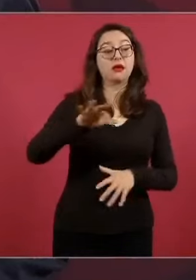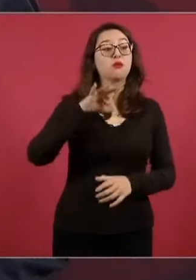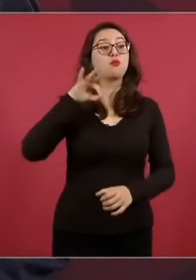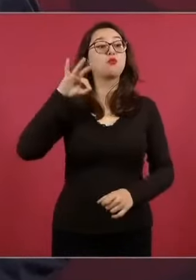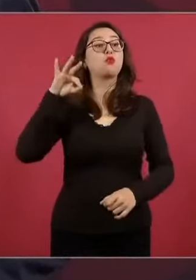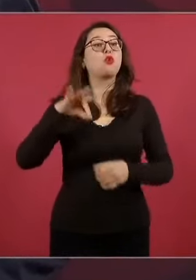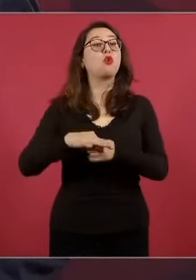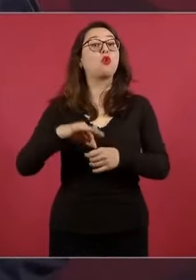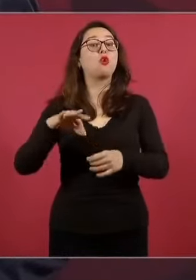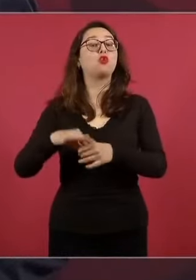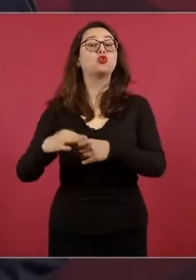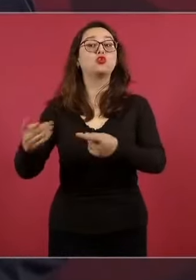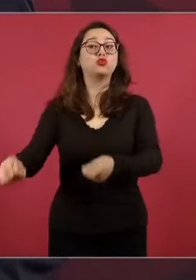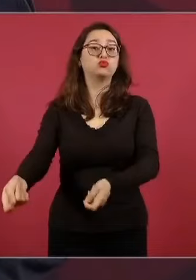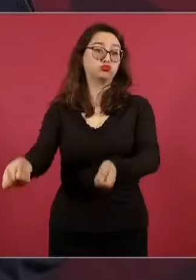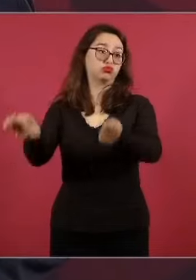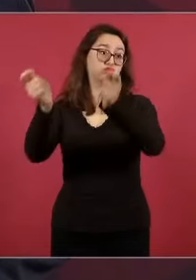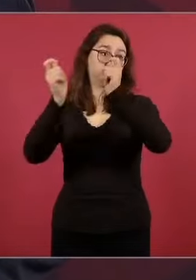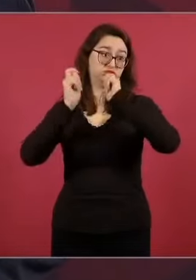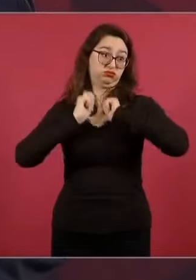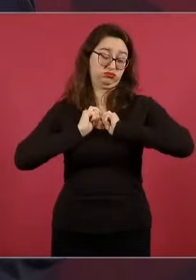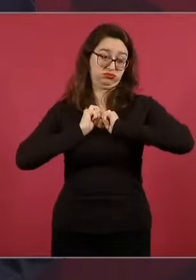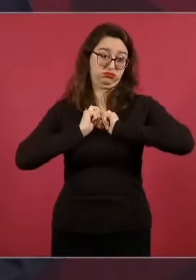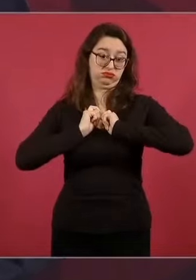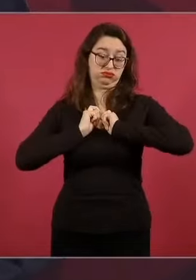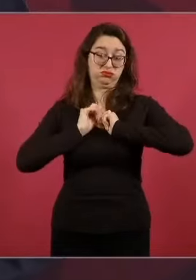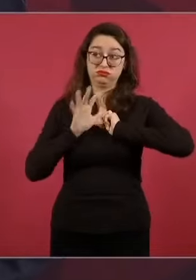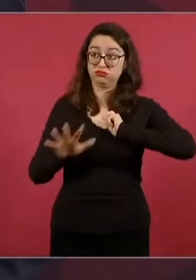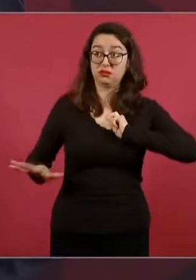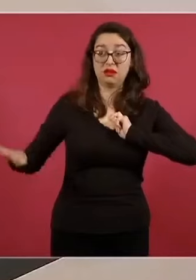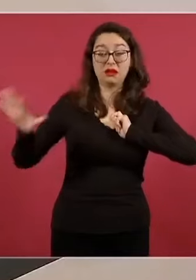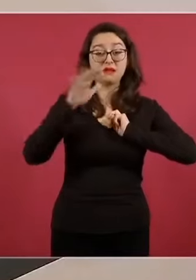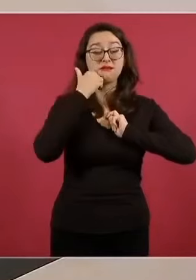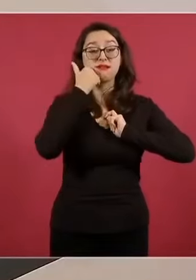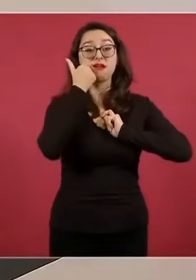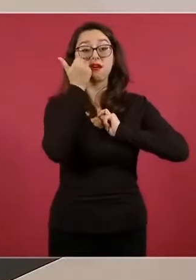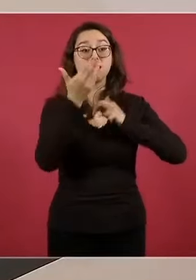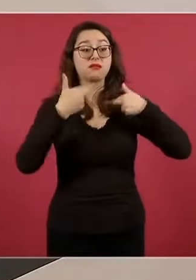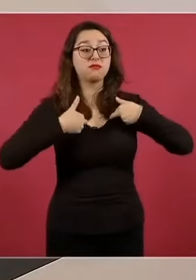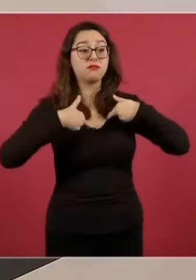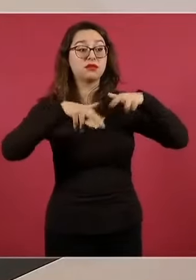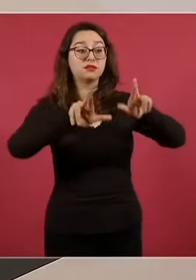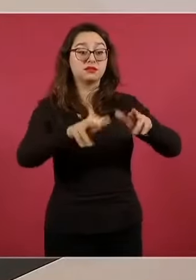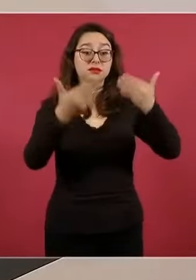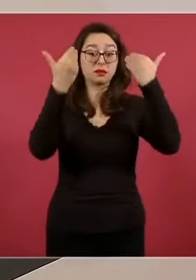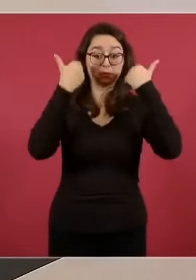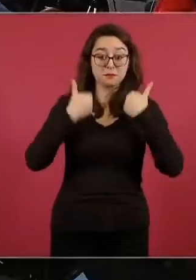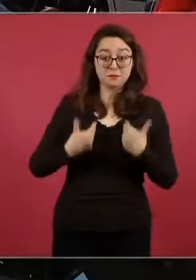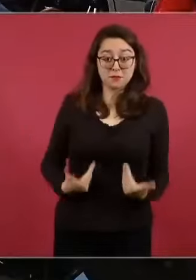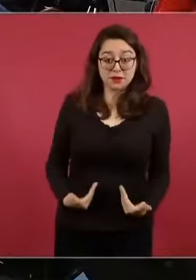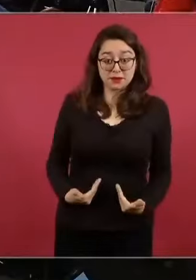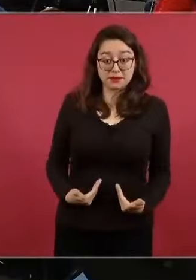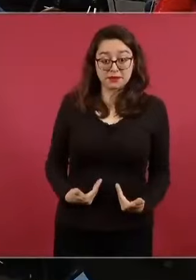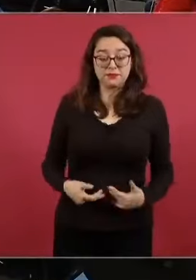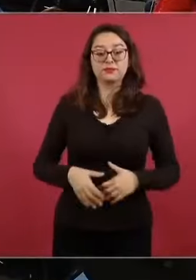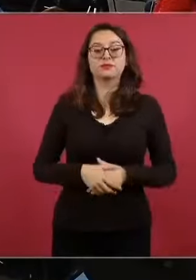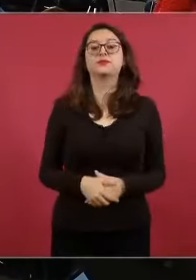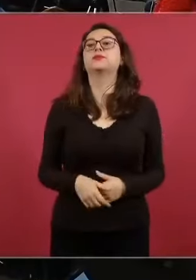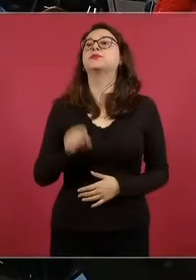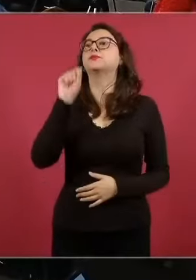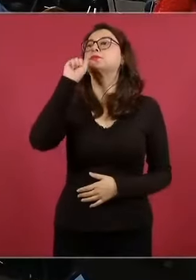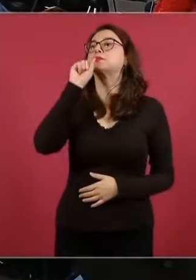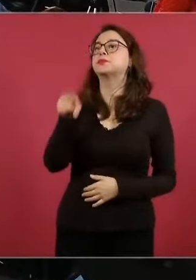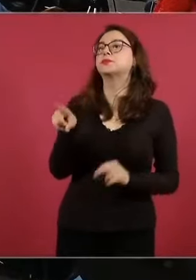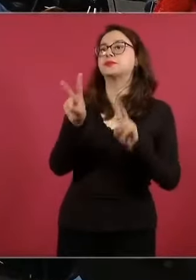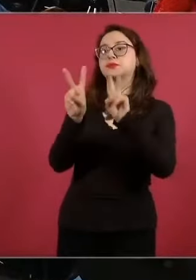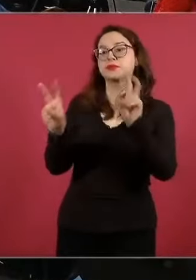manera legal y legítima por voluntad del pueblo de México. En el mismo tema, el señor Carlos Slim